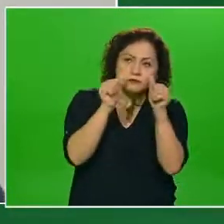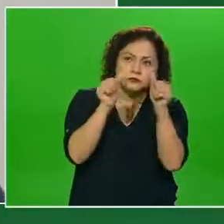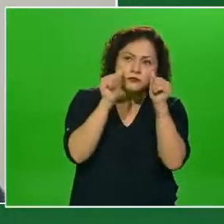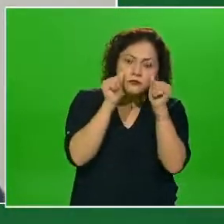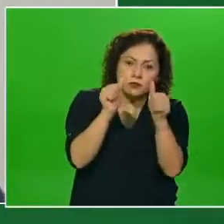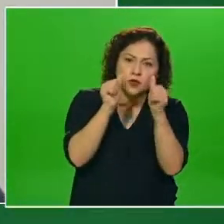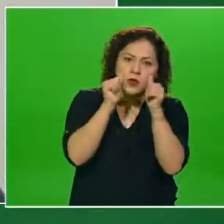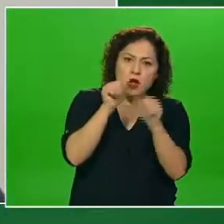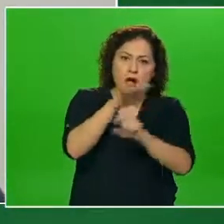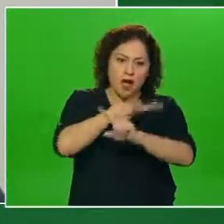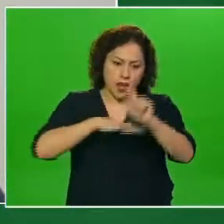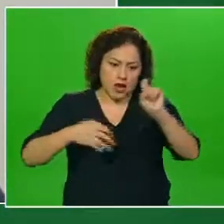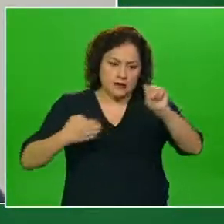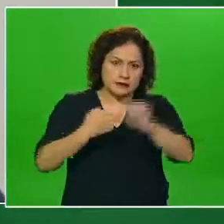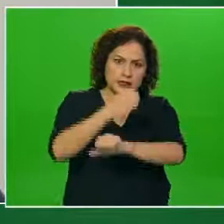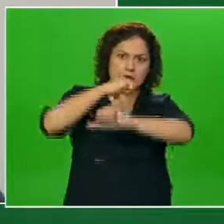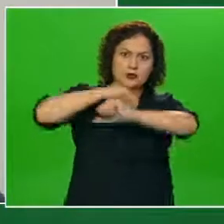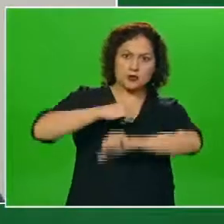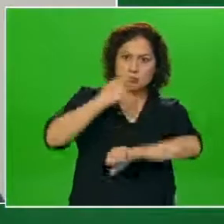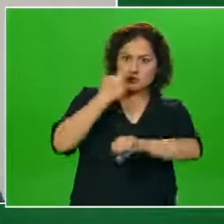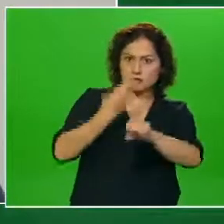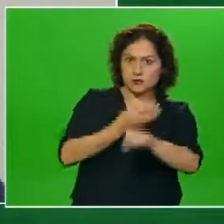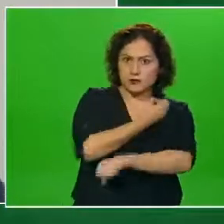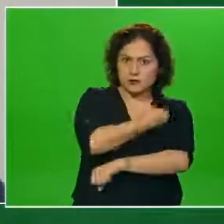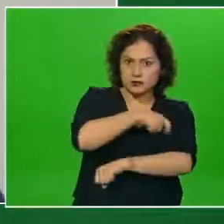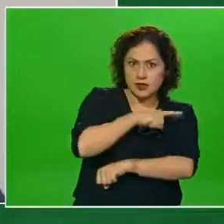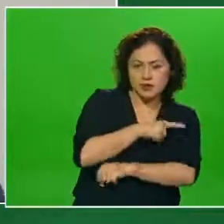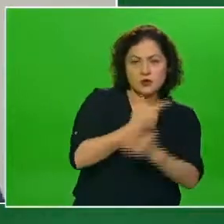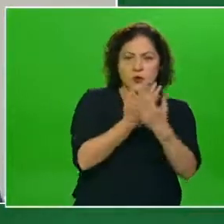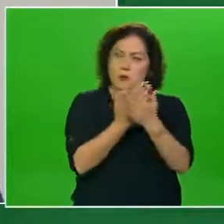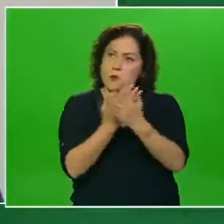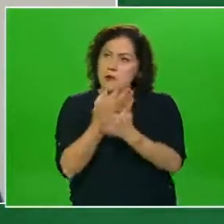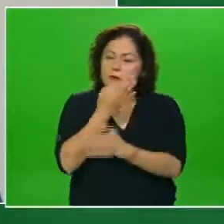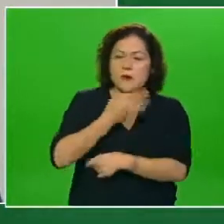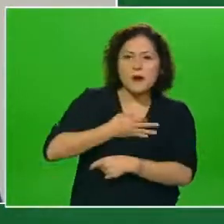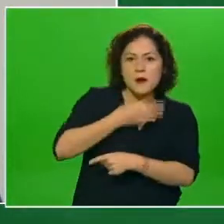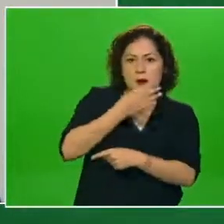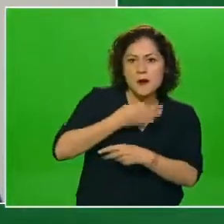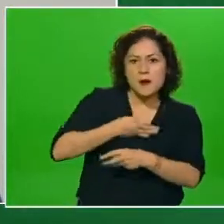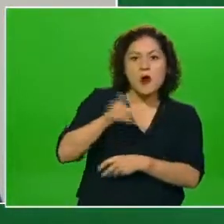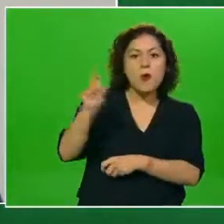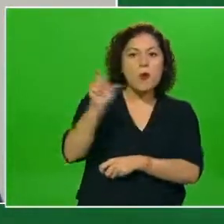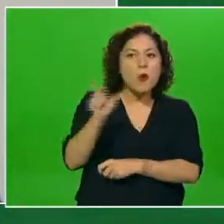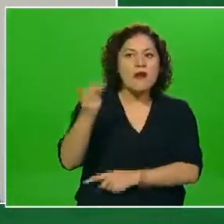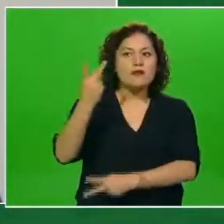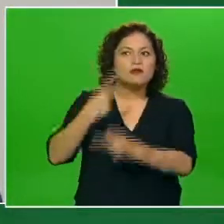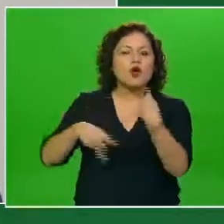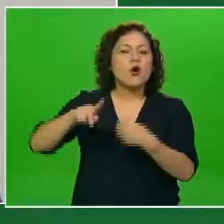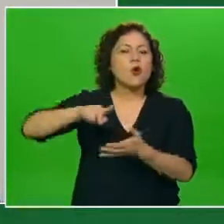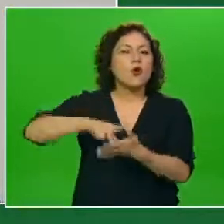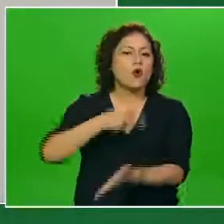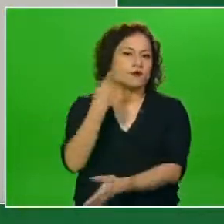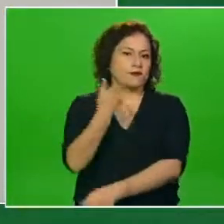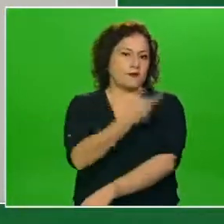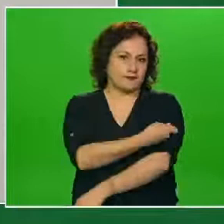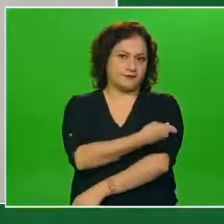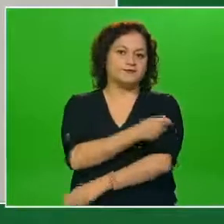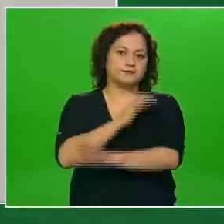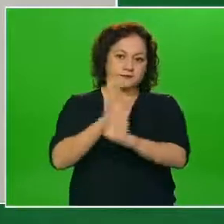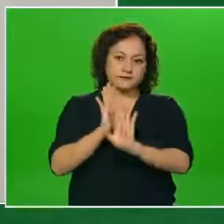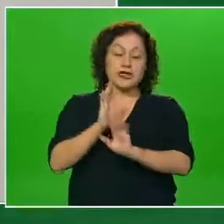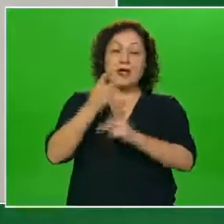localidades, en sus municipios a los informes y a los avisos que van a dar las